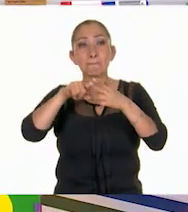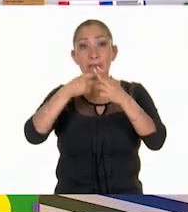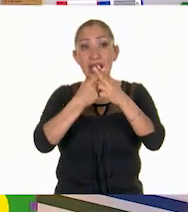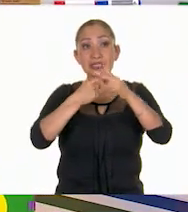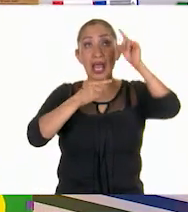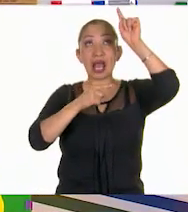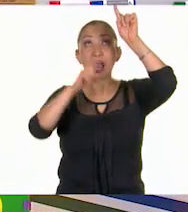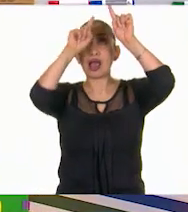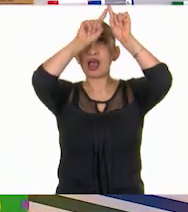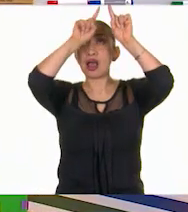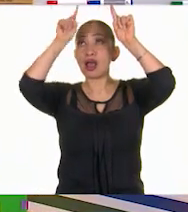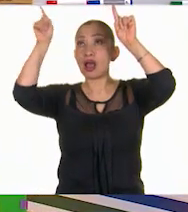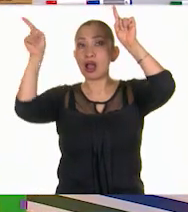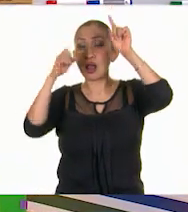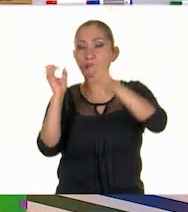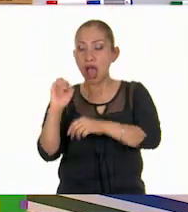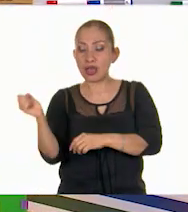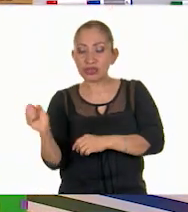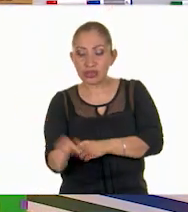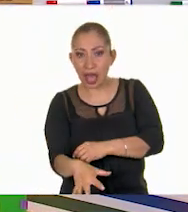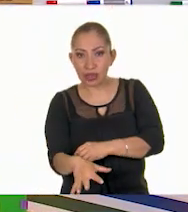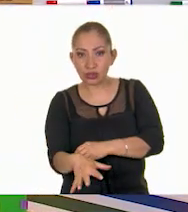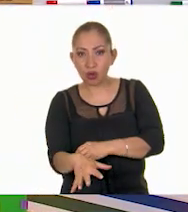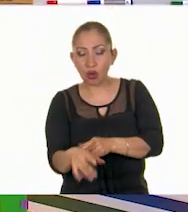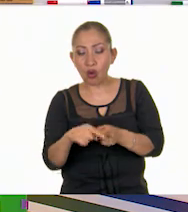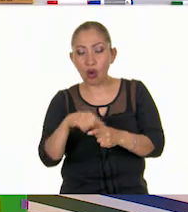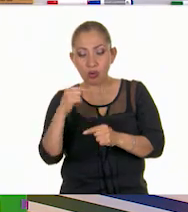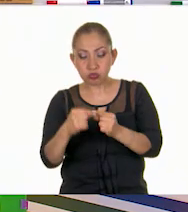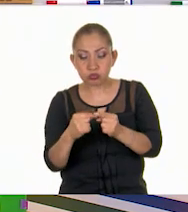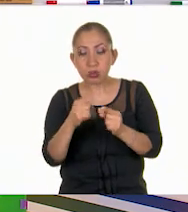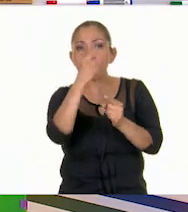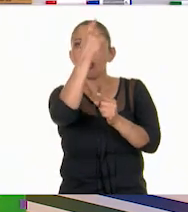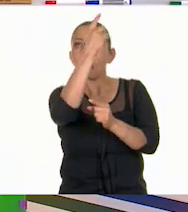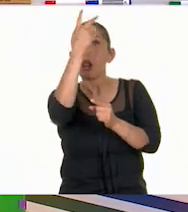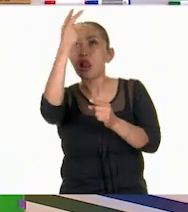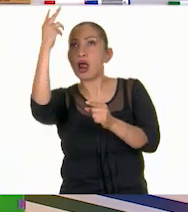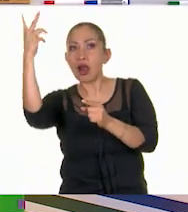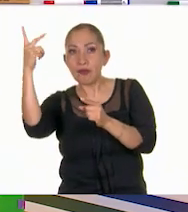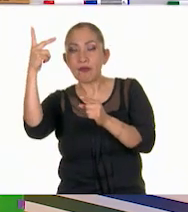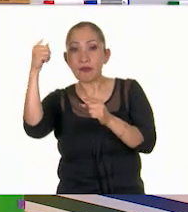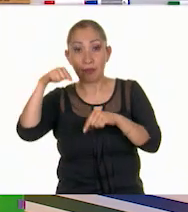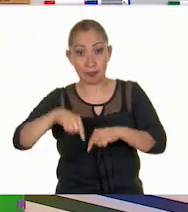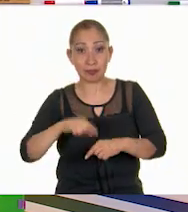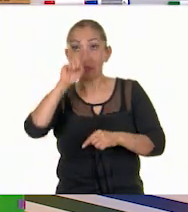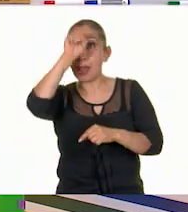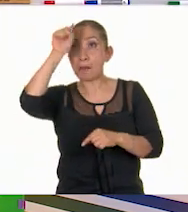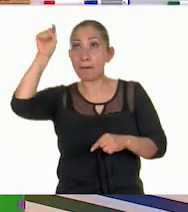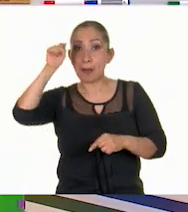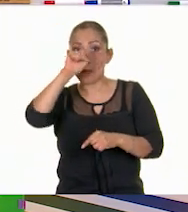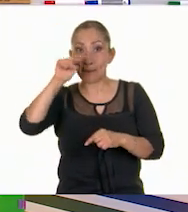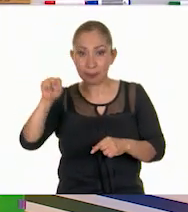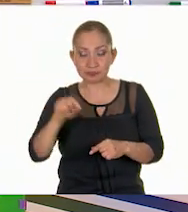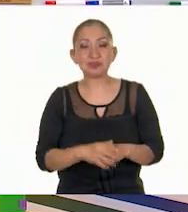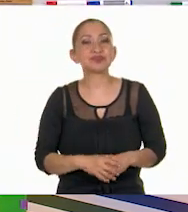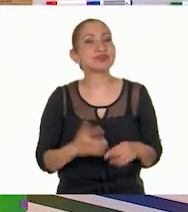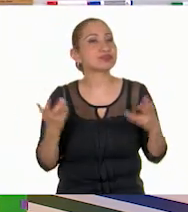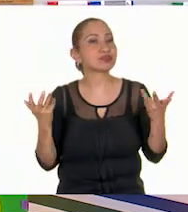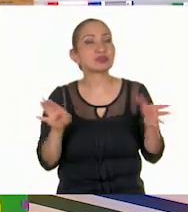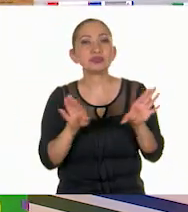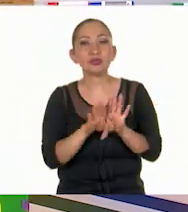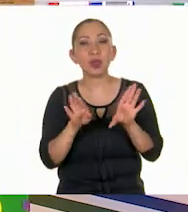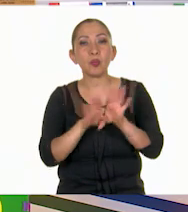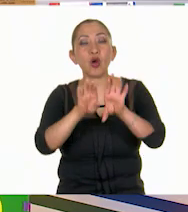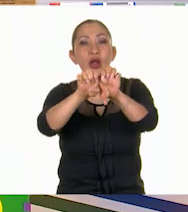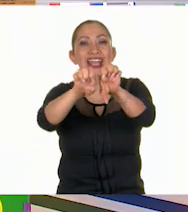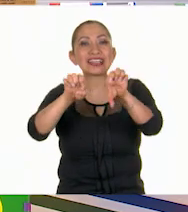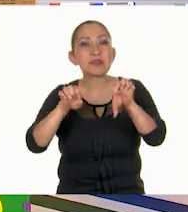y vamos a ir tirando un dado y avanzando en las casillas de este tablero. Muy bien. Lo vamos a hacer en